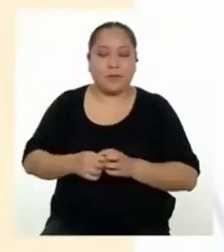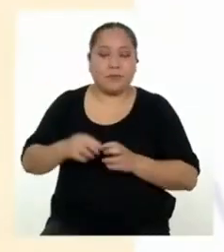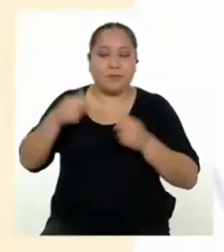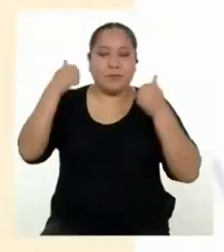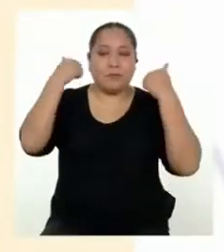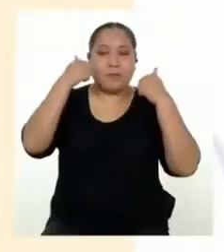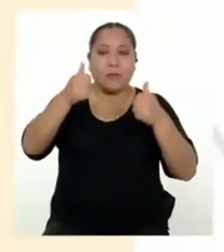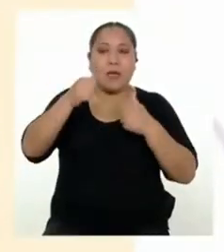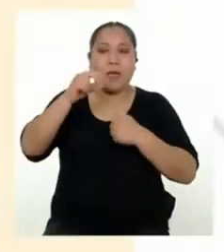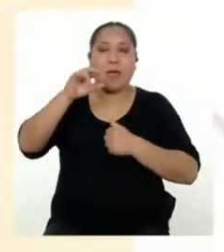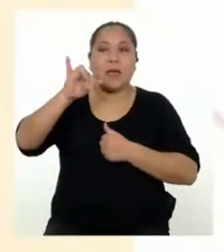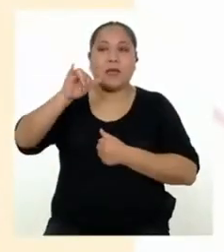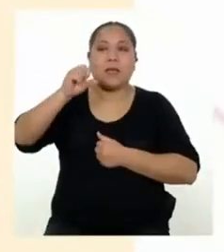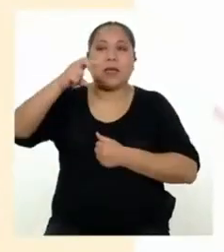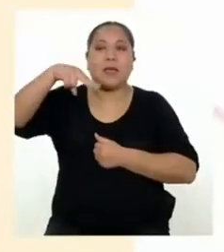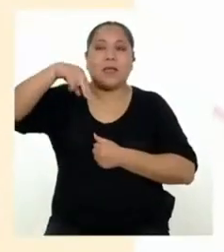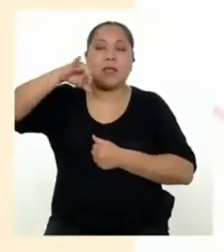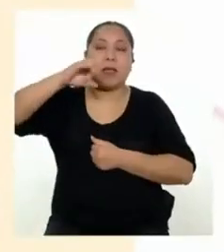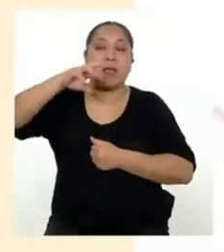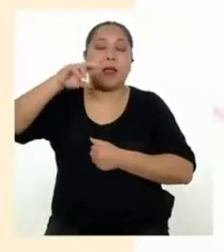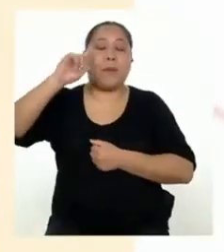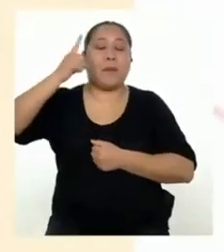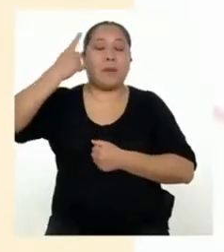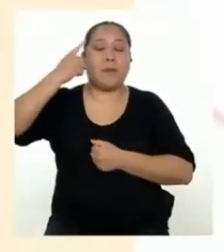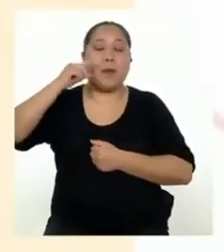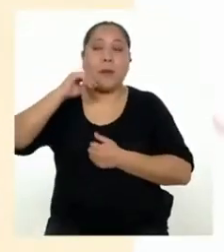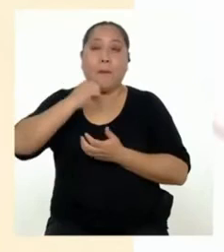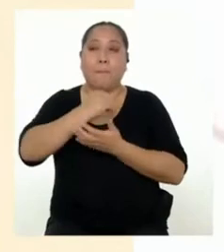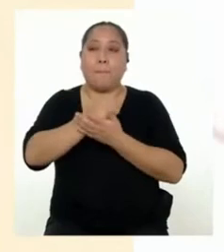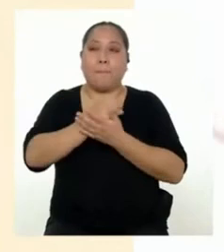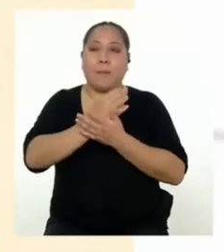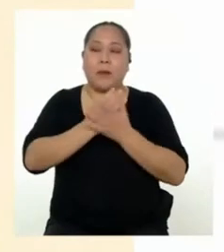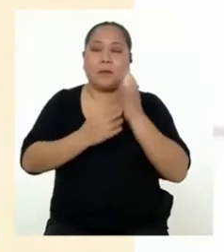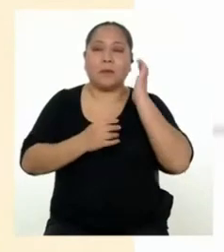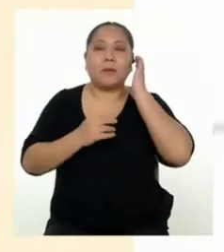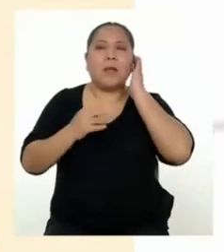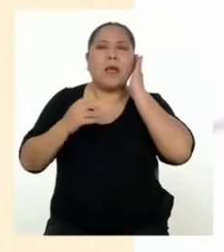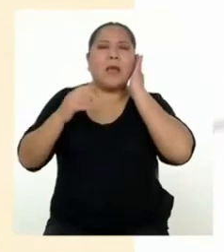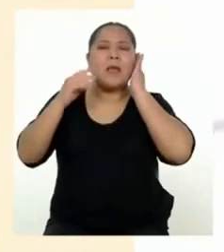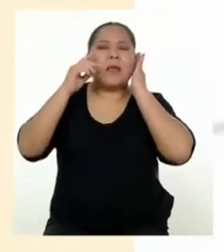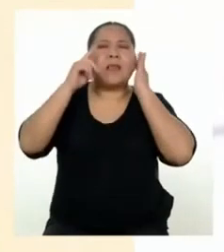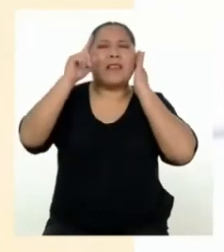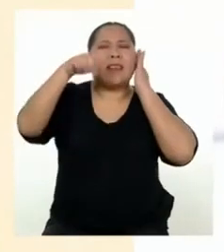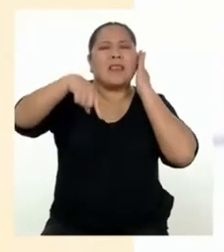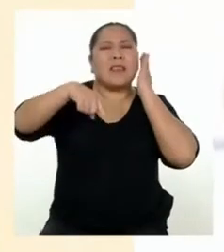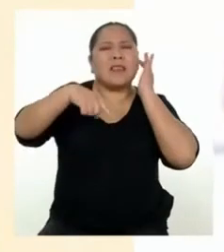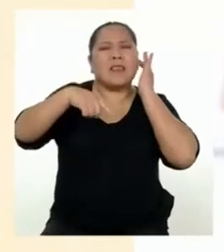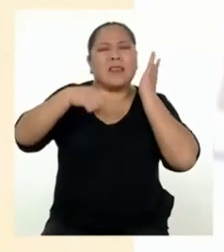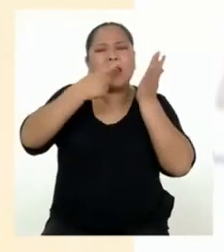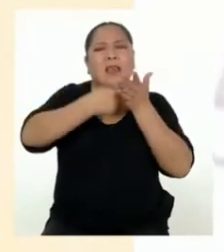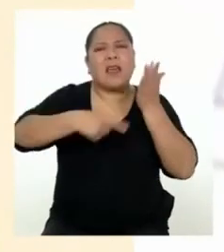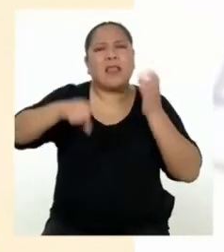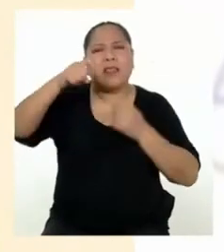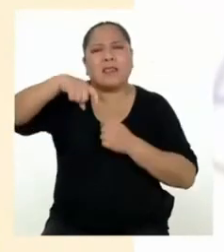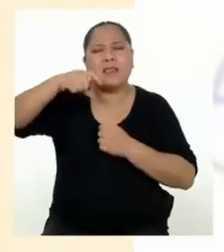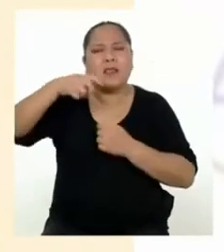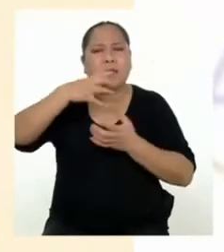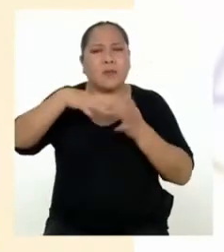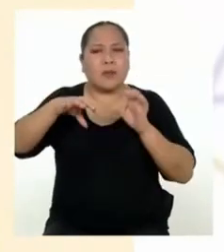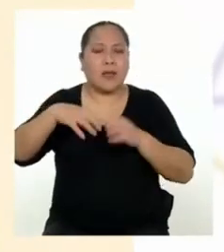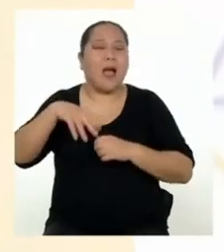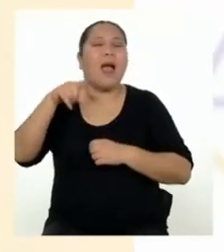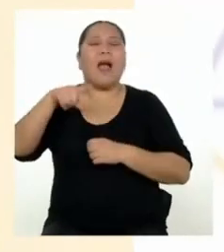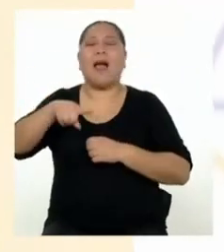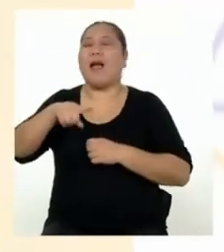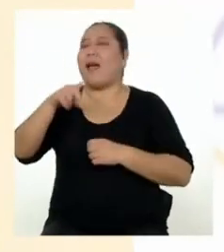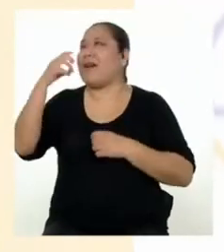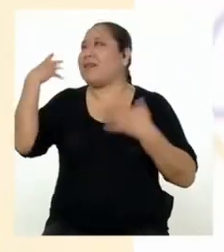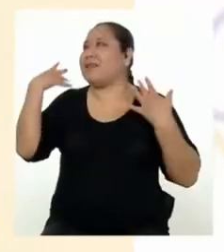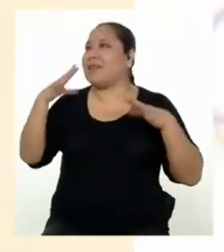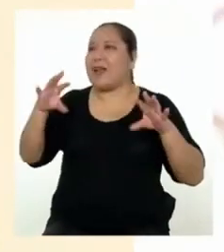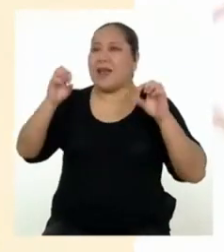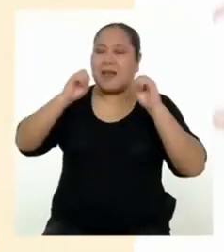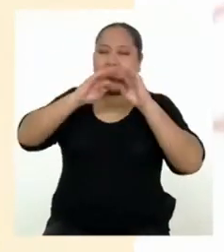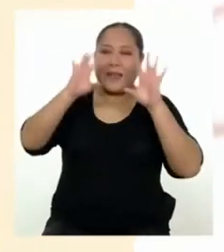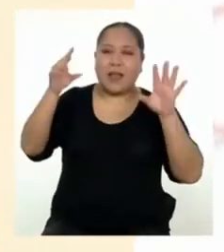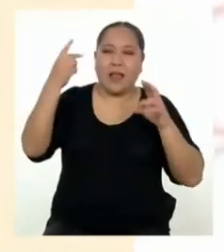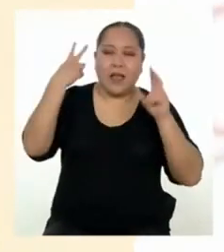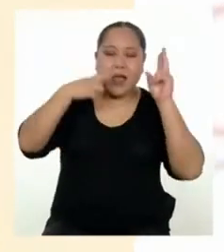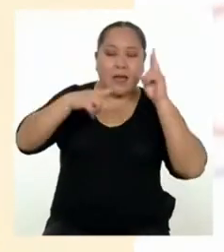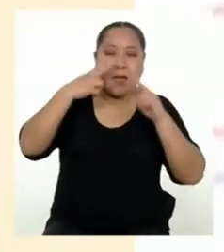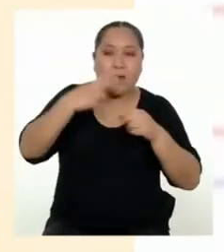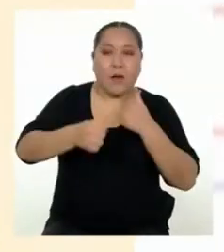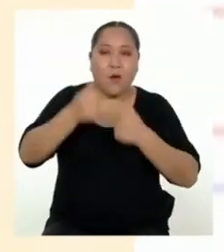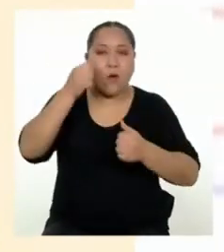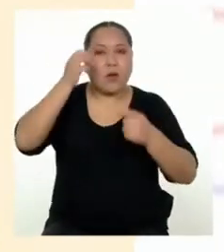¡Excelente, Yanira! Vamos con el primer paso. ¿Qué tenemos que hacer ahora? Ahora sí la tengo clarísima. Hay que